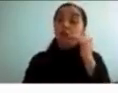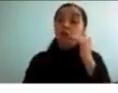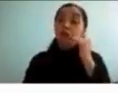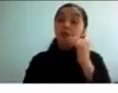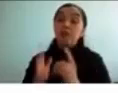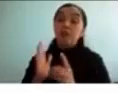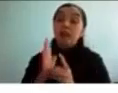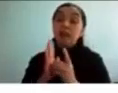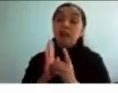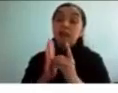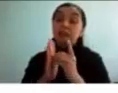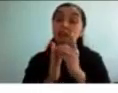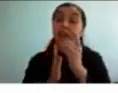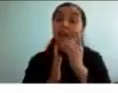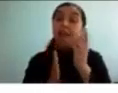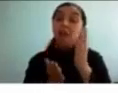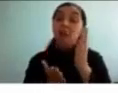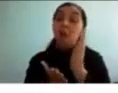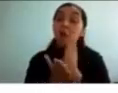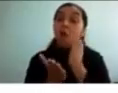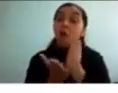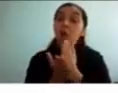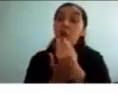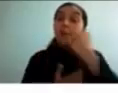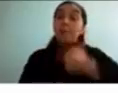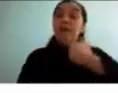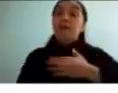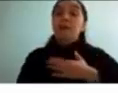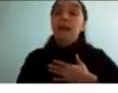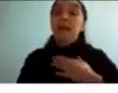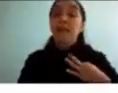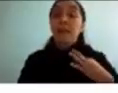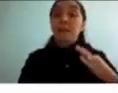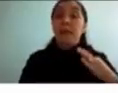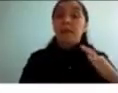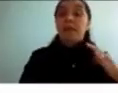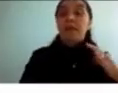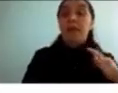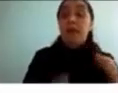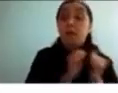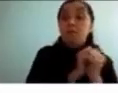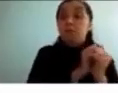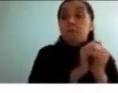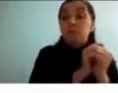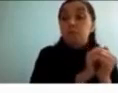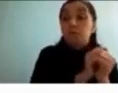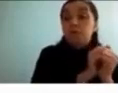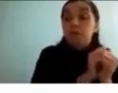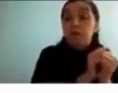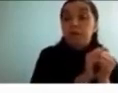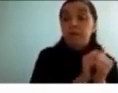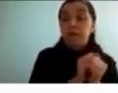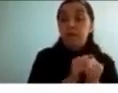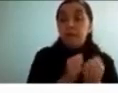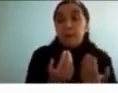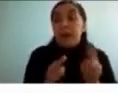comportamientos y personalidades muy dependientes tanto a nivel ejecutivo como a nivel emocional lo que